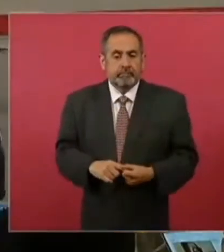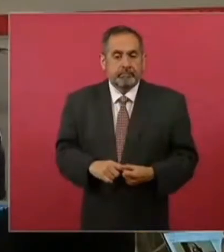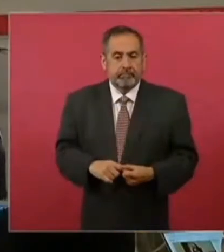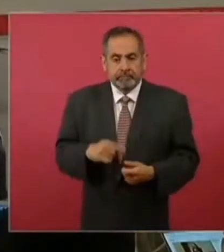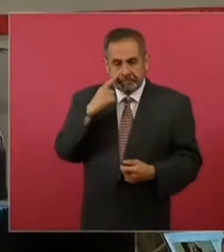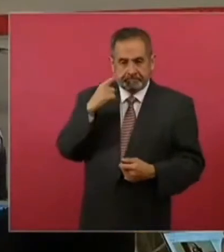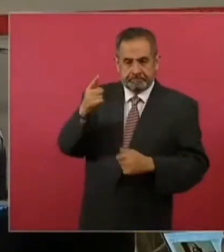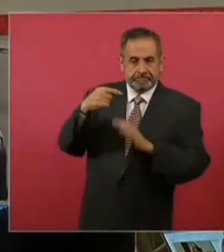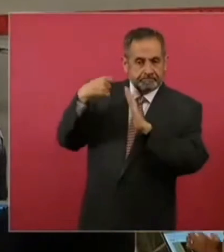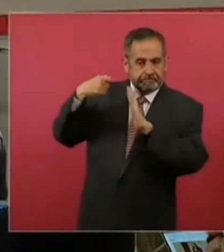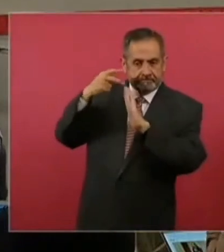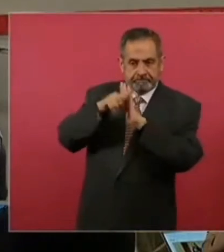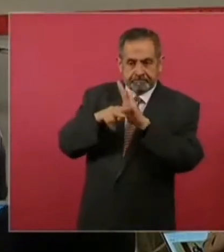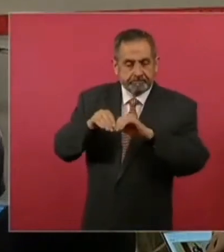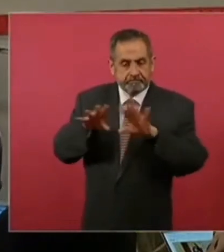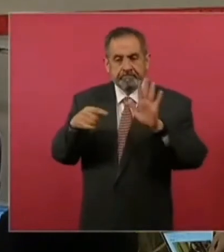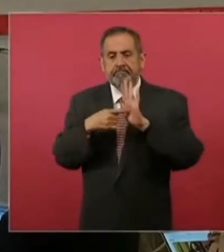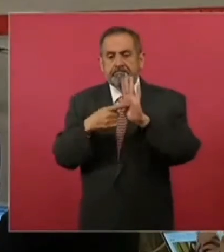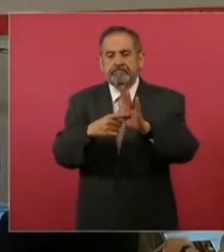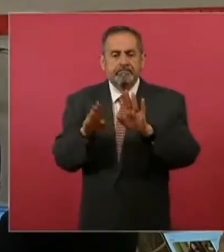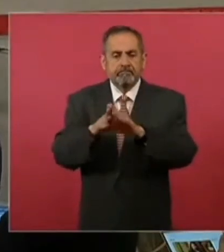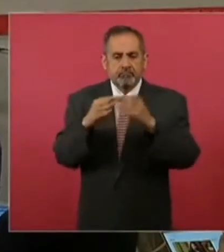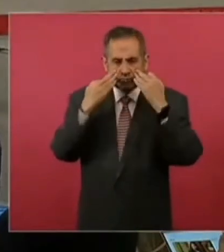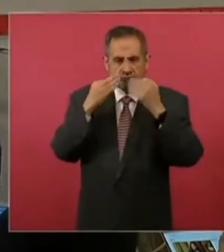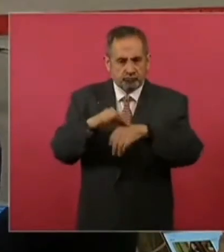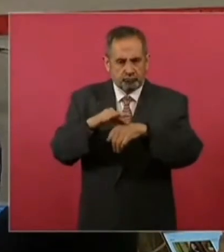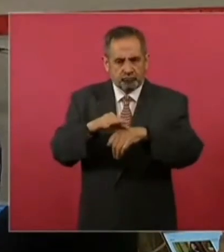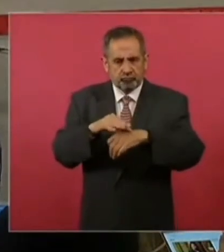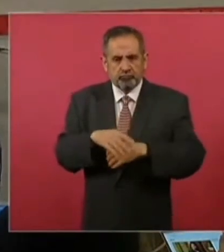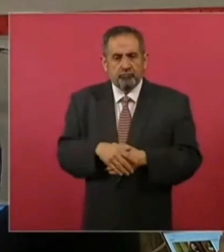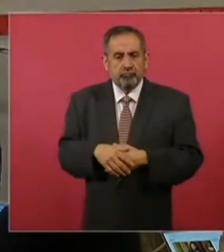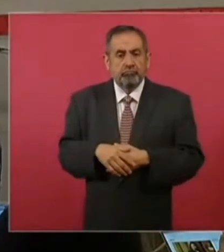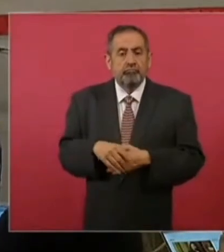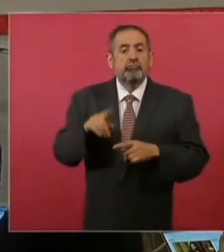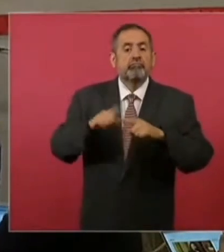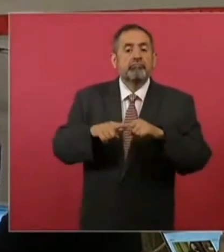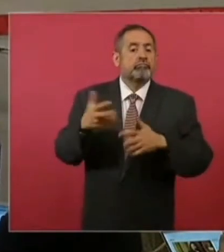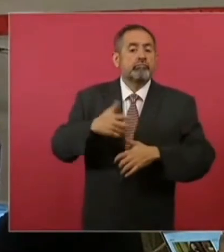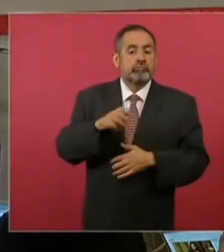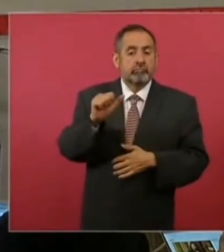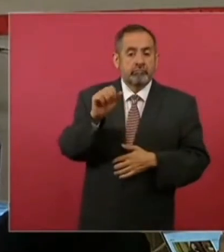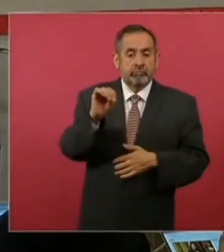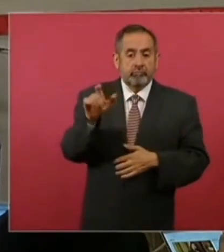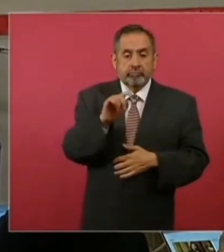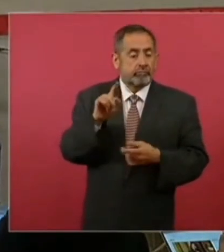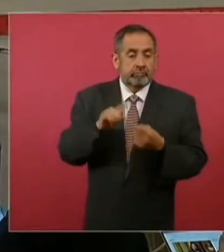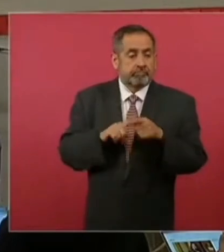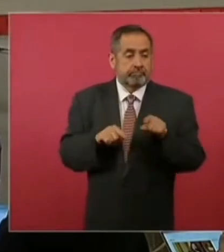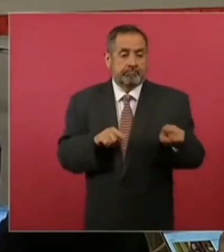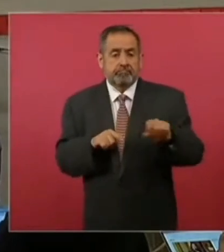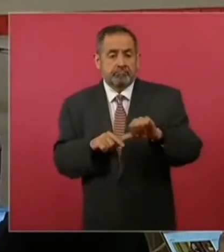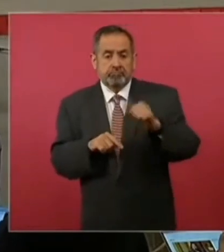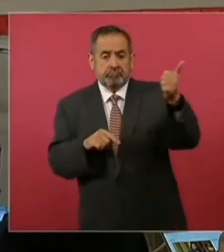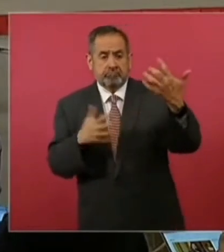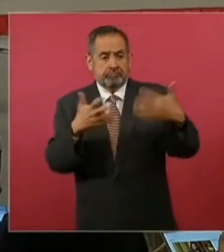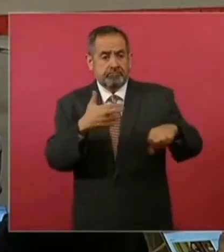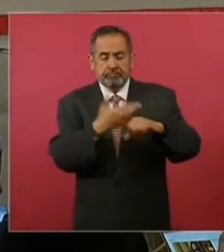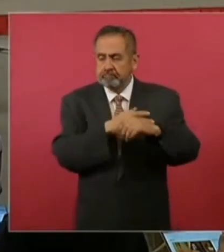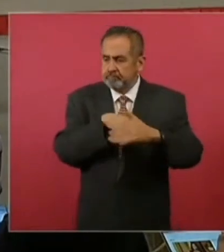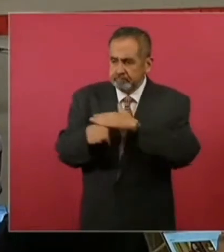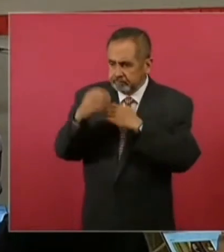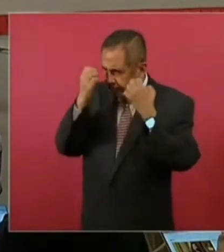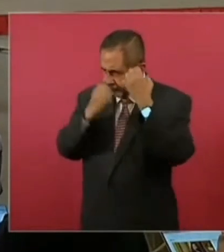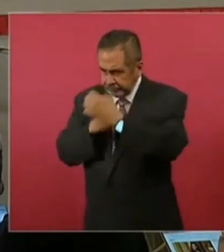un video para presentar testimonios. Este video, quiero que no lo hizo Amexir, es el video que sale de una evaluación externa que nos